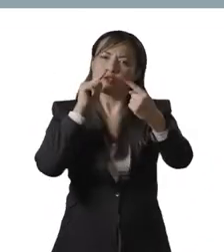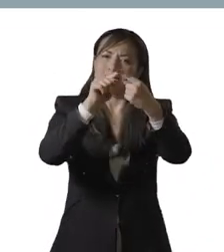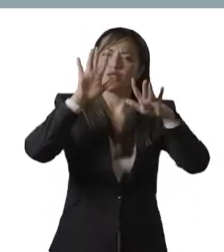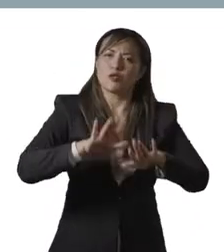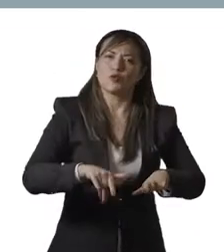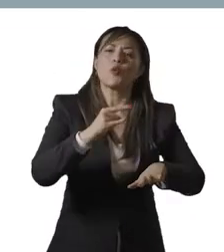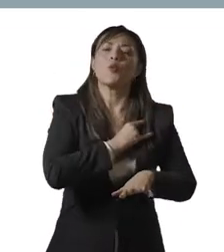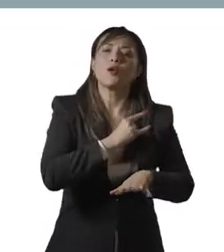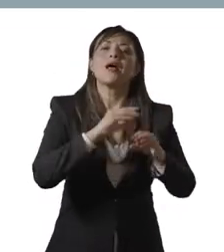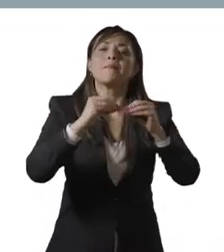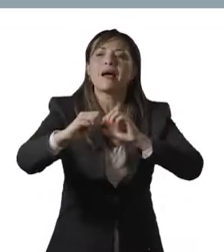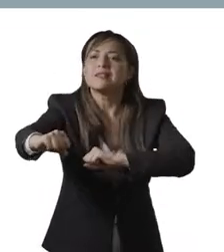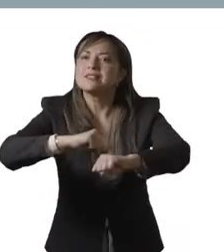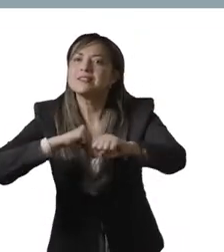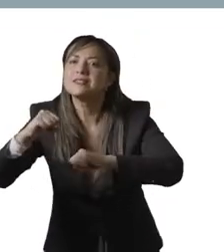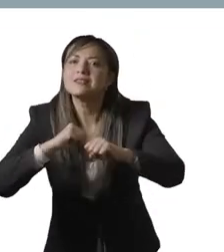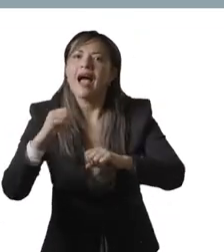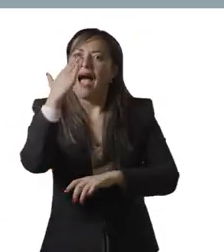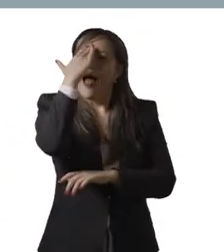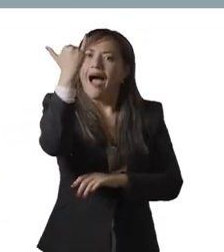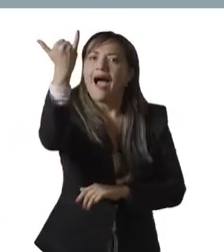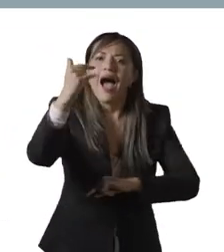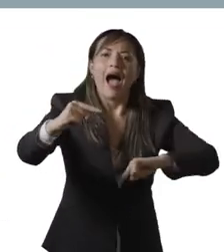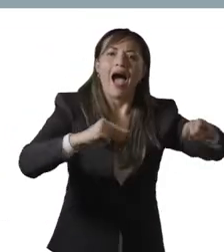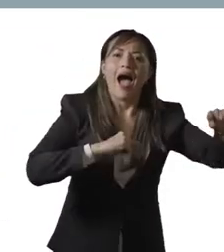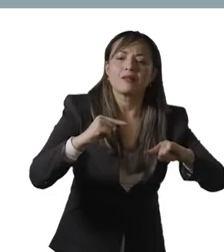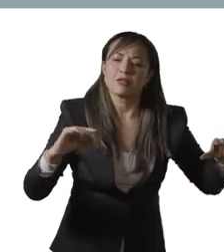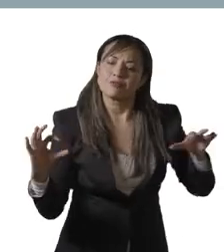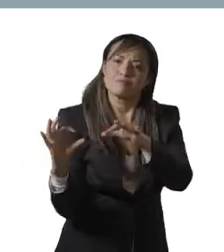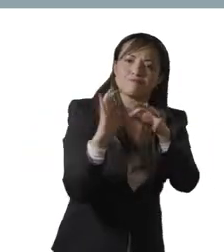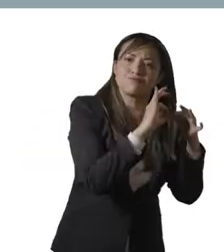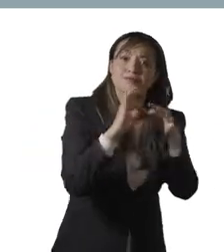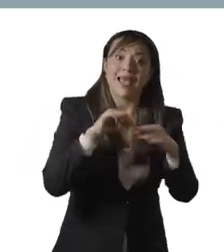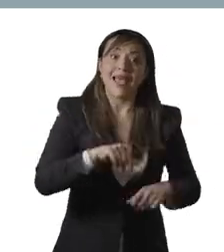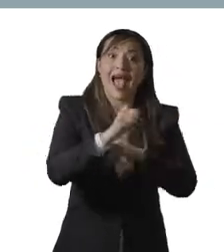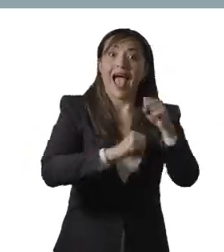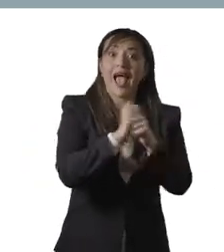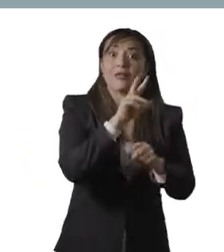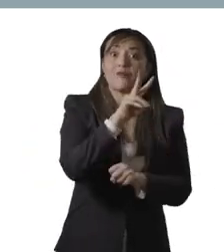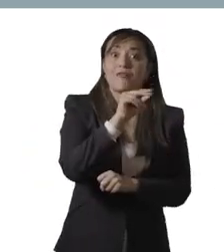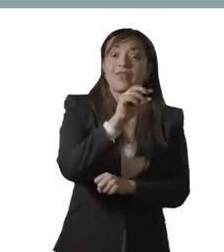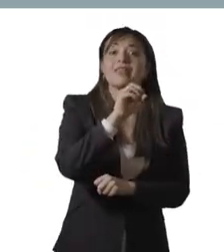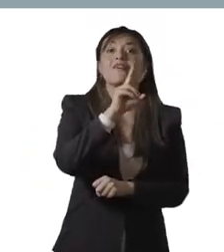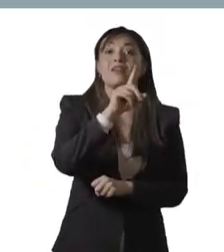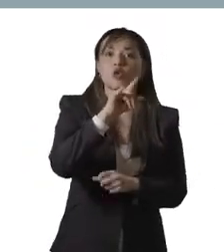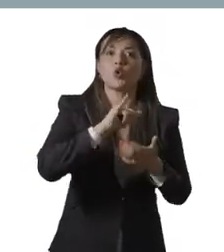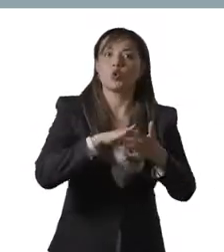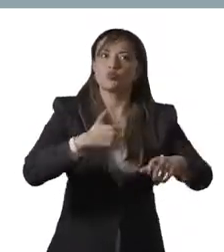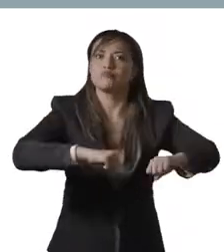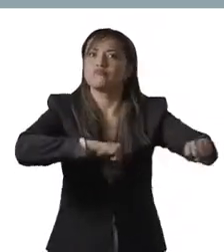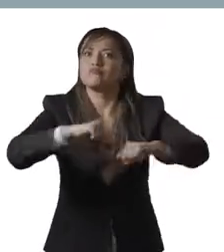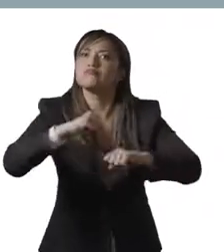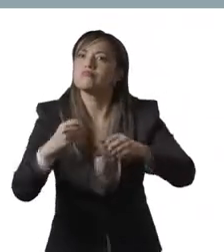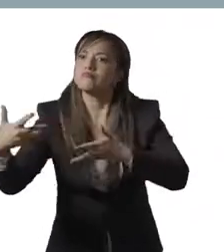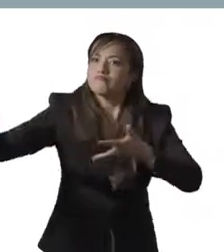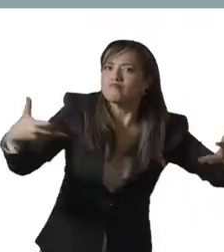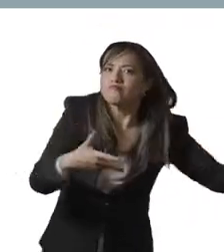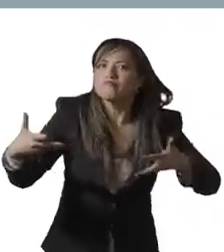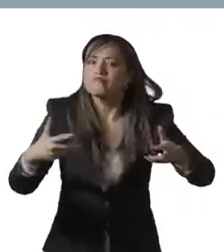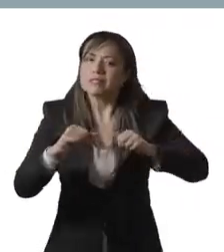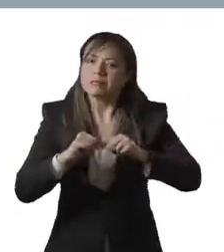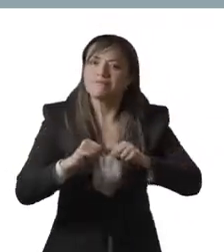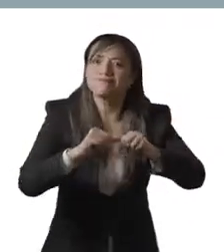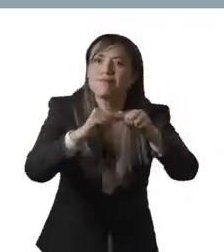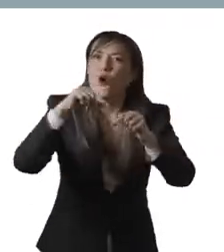misionales, gestión y organización académico-administrativa. En 2021, tuvimos una universidad viva,